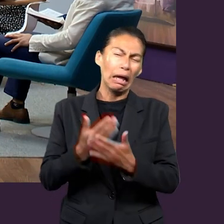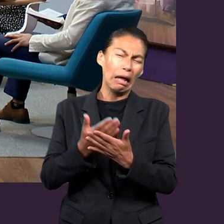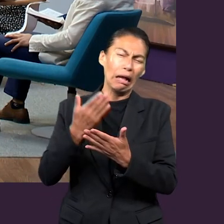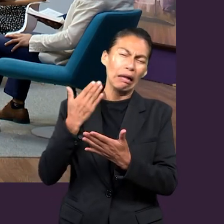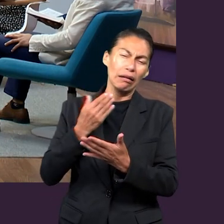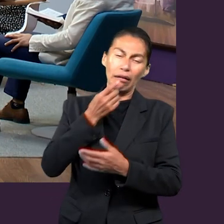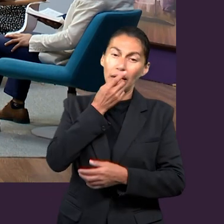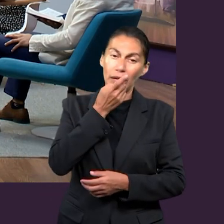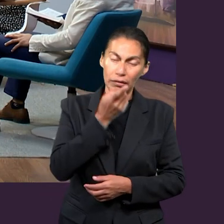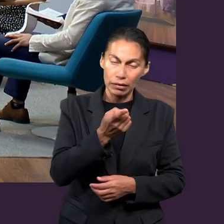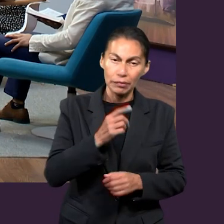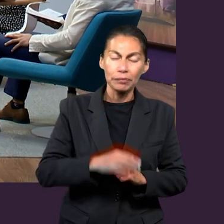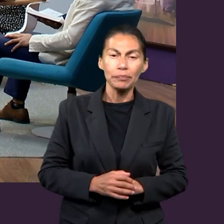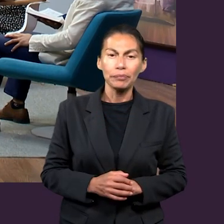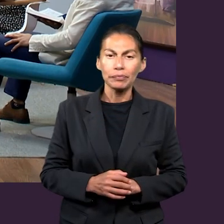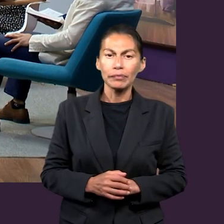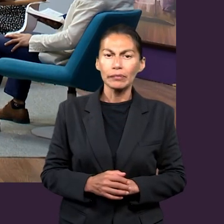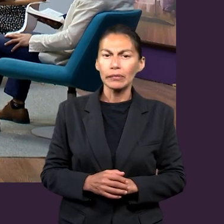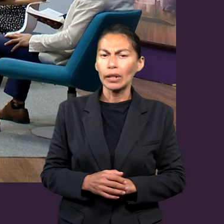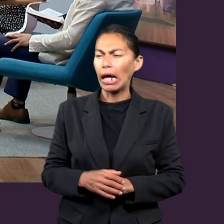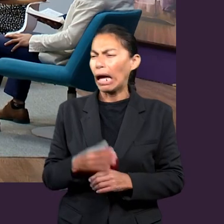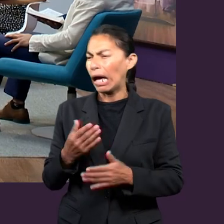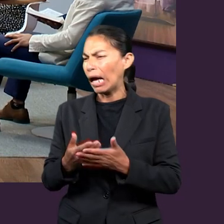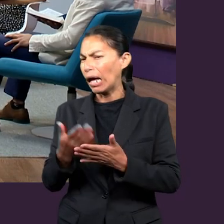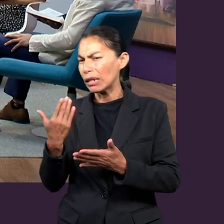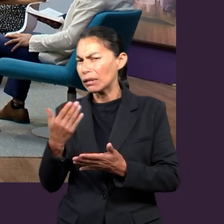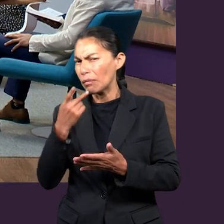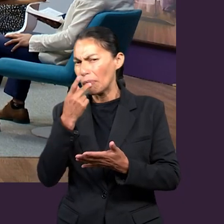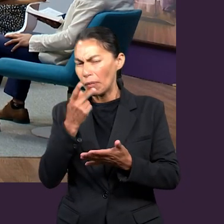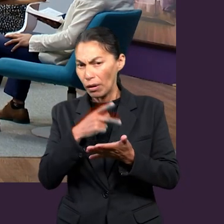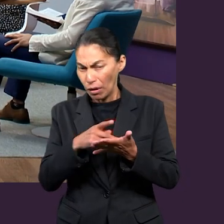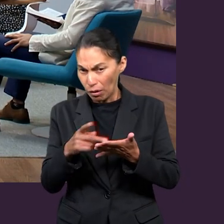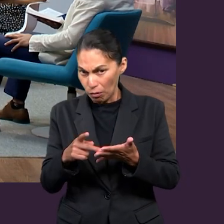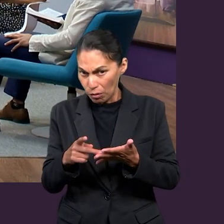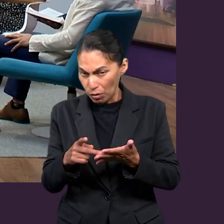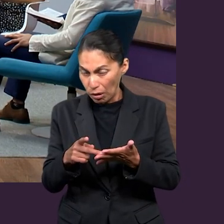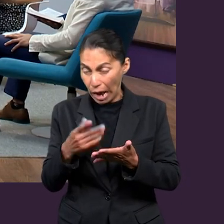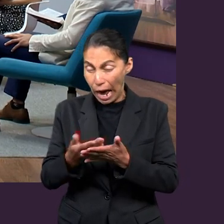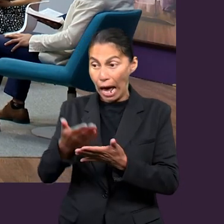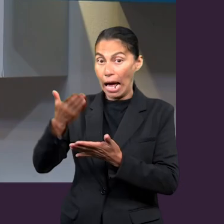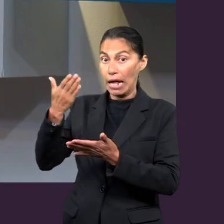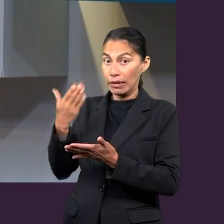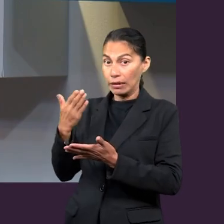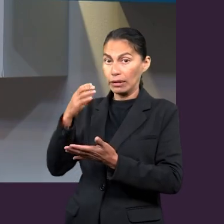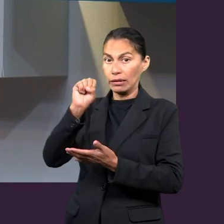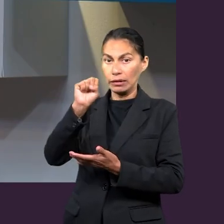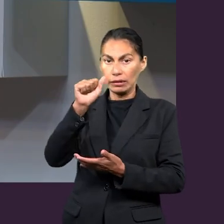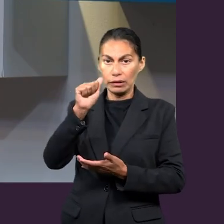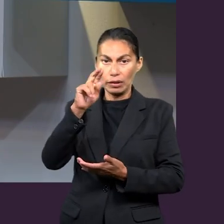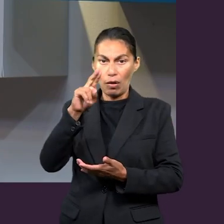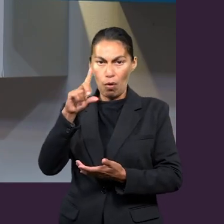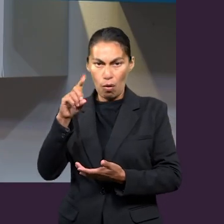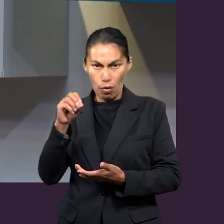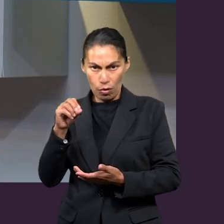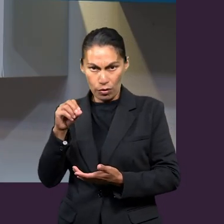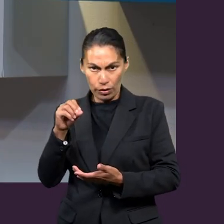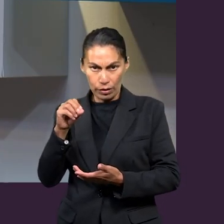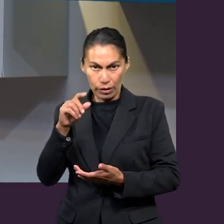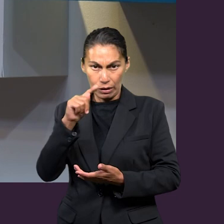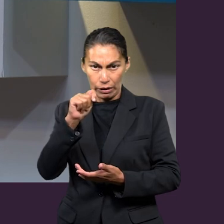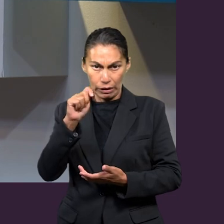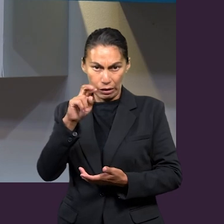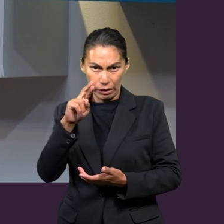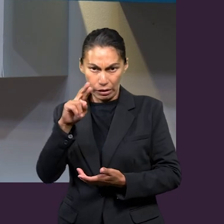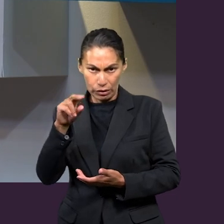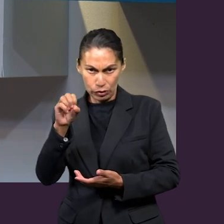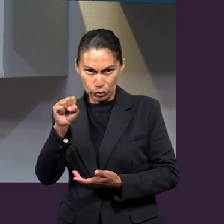Yo antes comentaba el hecho de que Pablo, antes de ser el apóstol Pablo, era Saulo de Tarso. Saulo